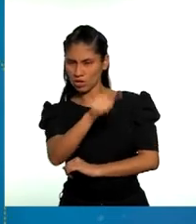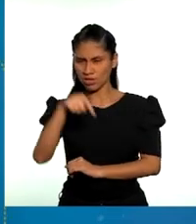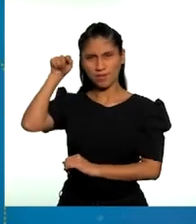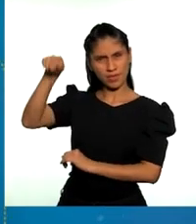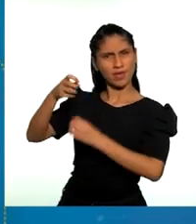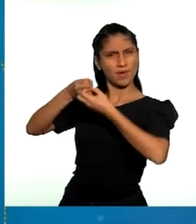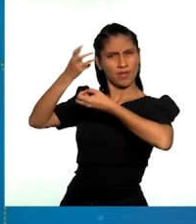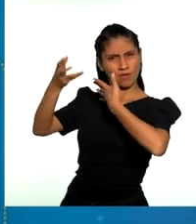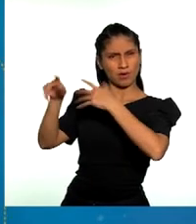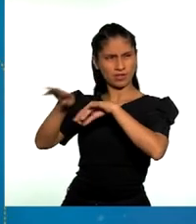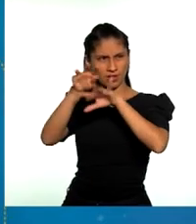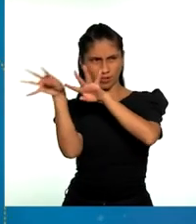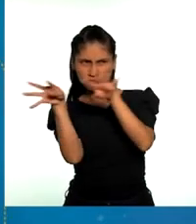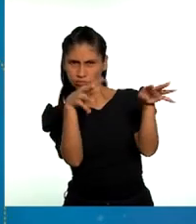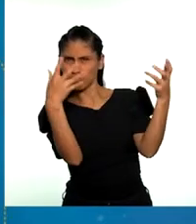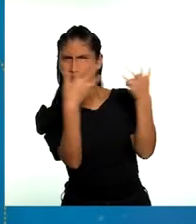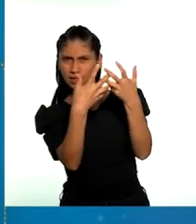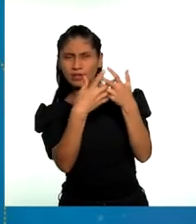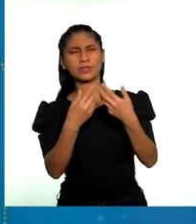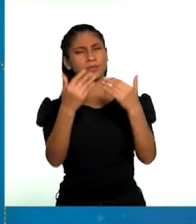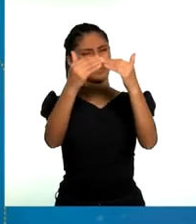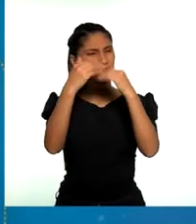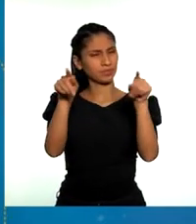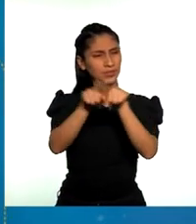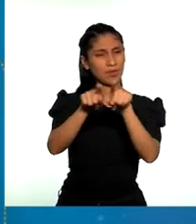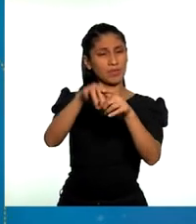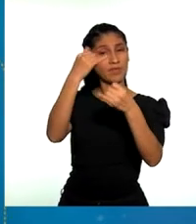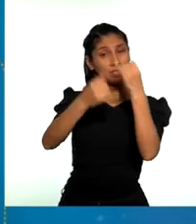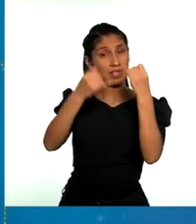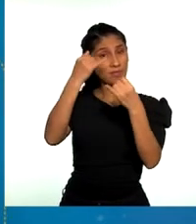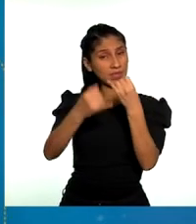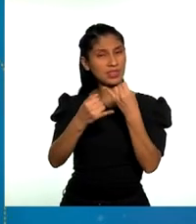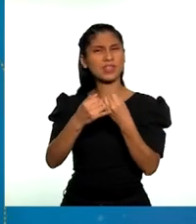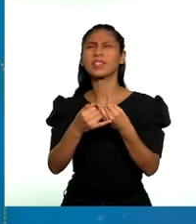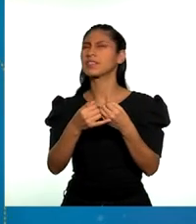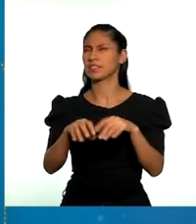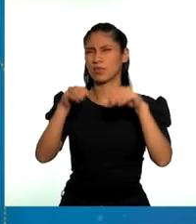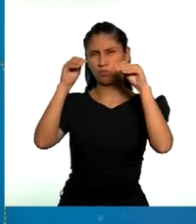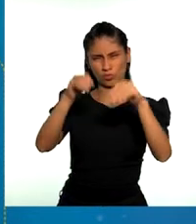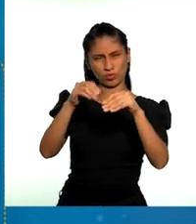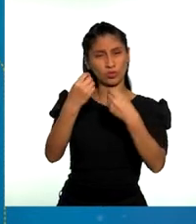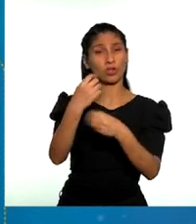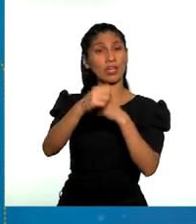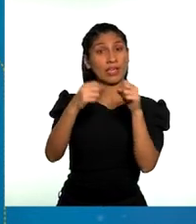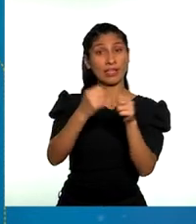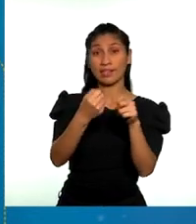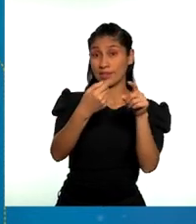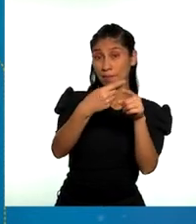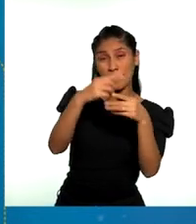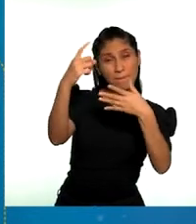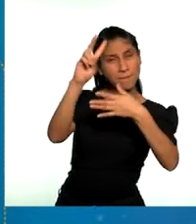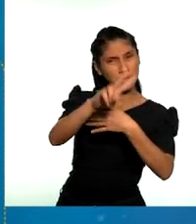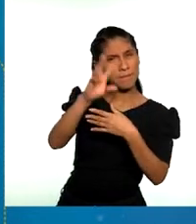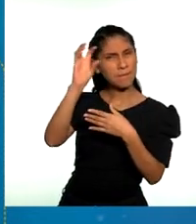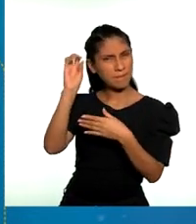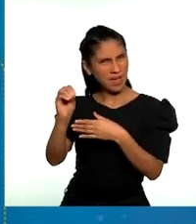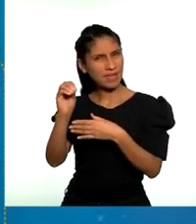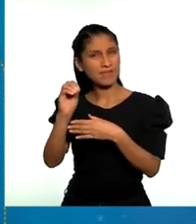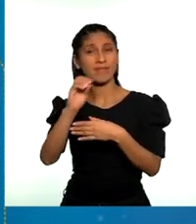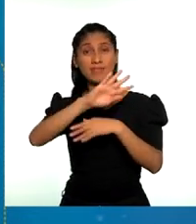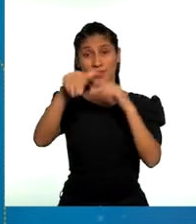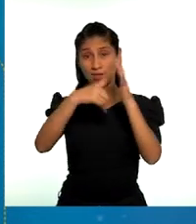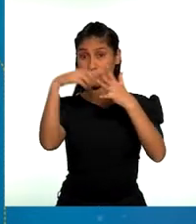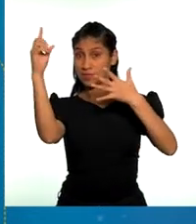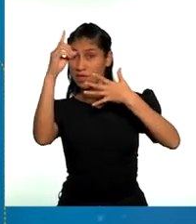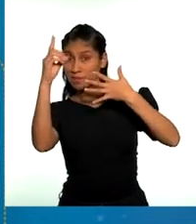aplicó la cuota de participación indígena en 20 departamentos del país, lo cual